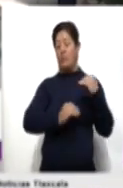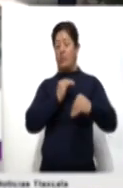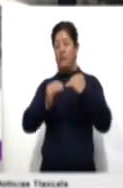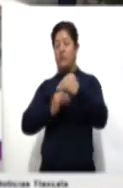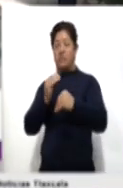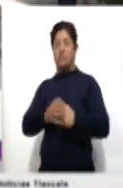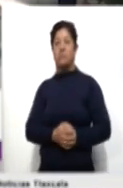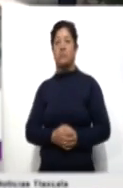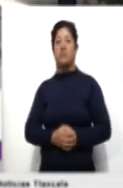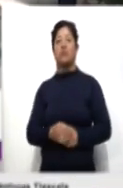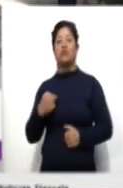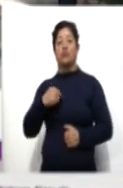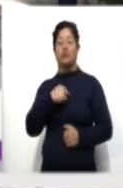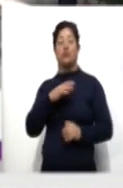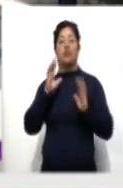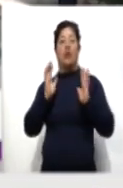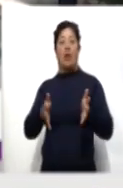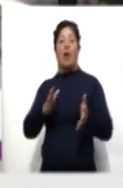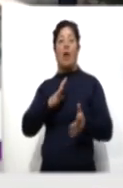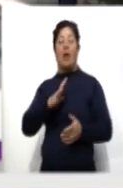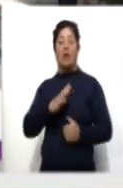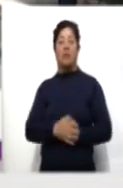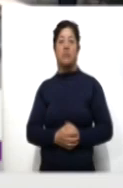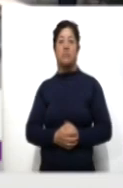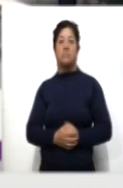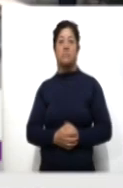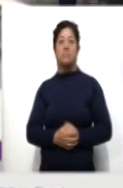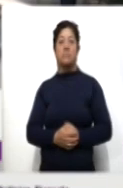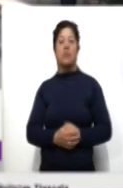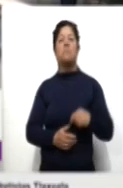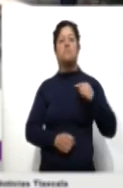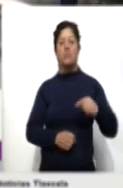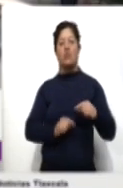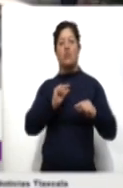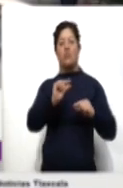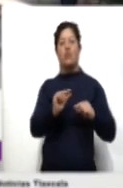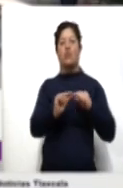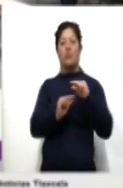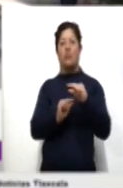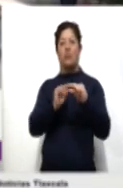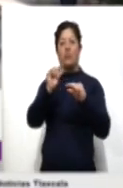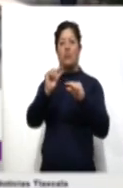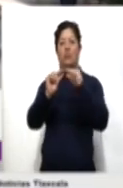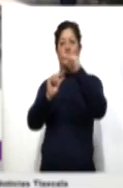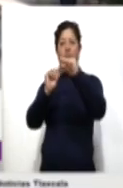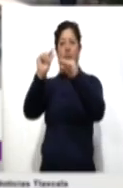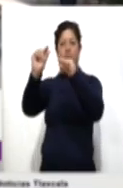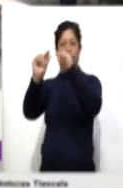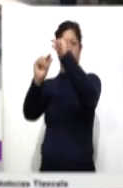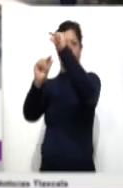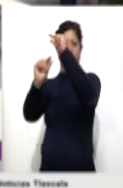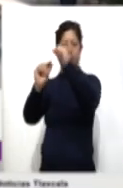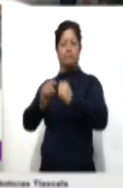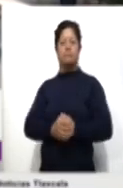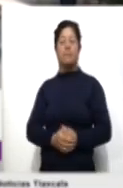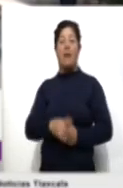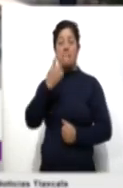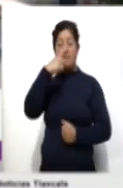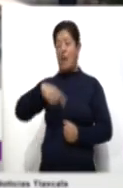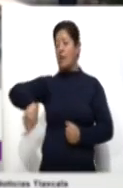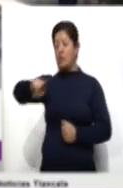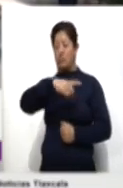que hemos estado llevando de manera paulatina para poder ir creando un ambiente de seguridad.